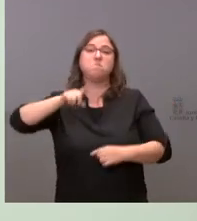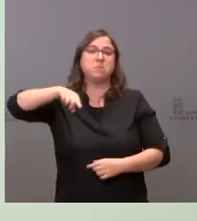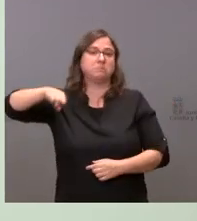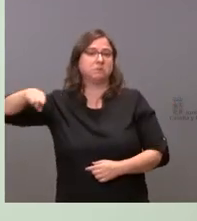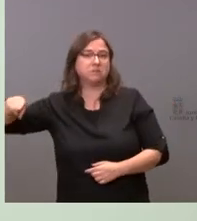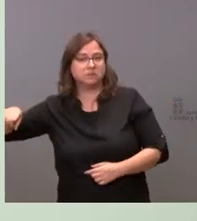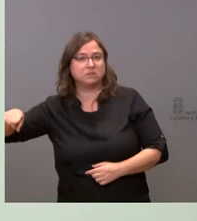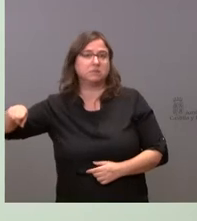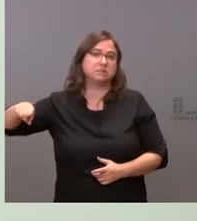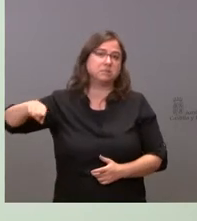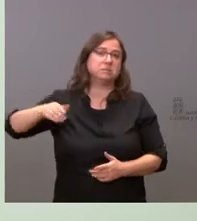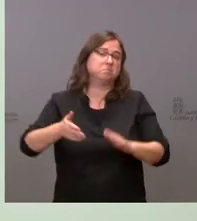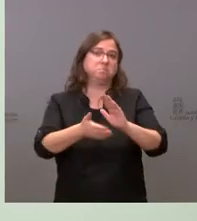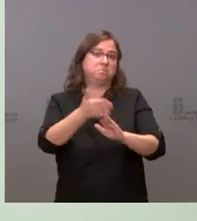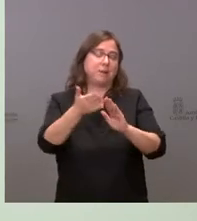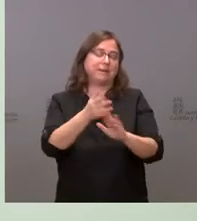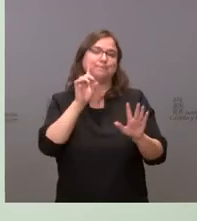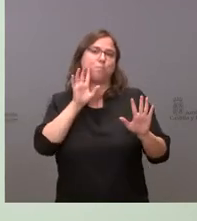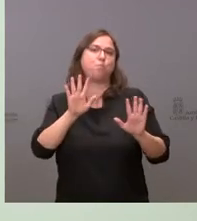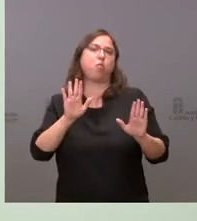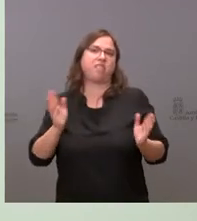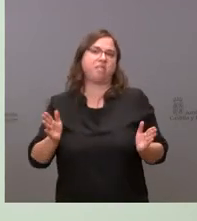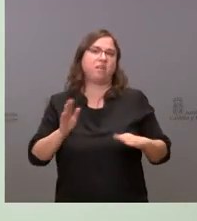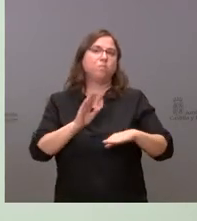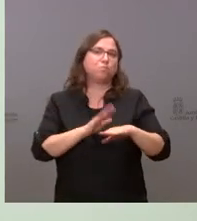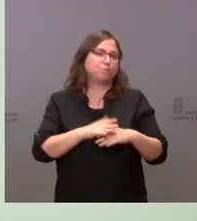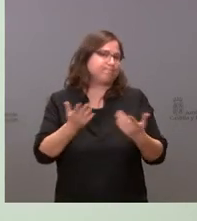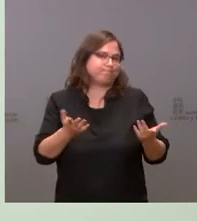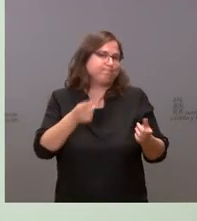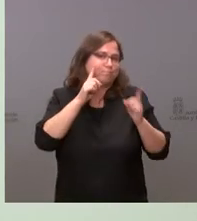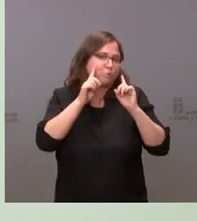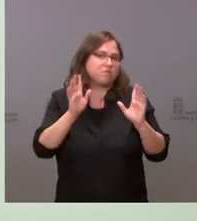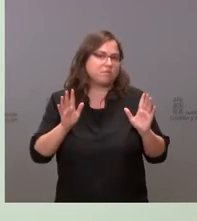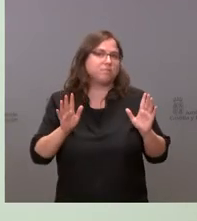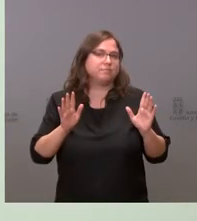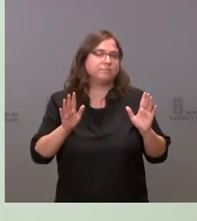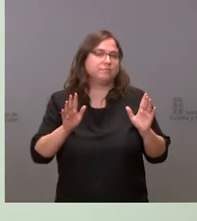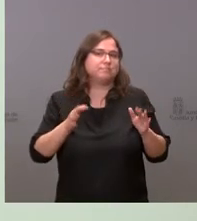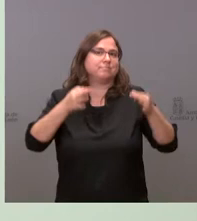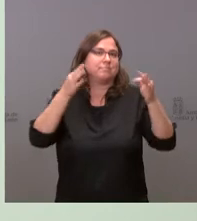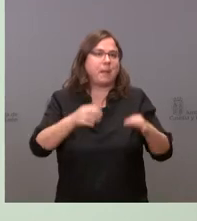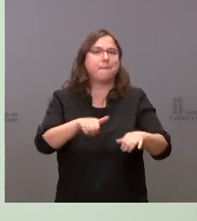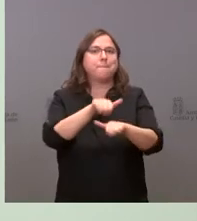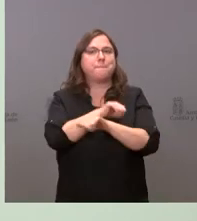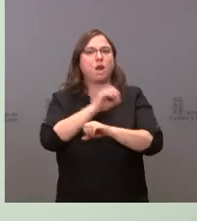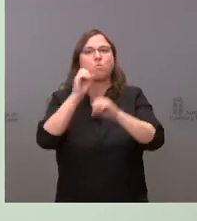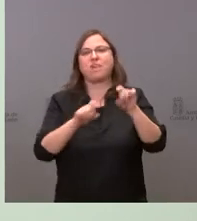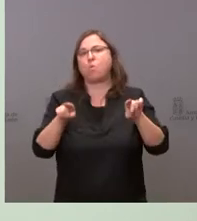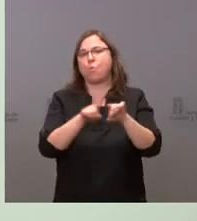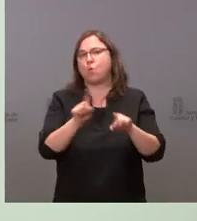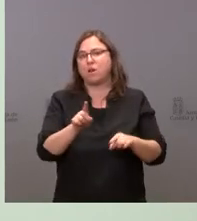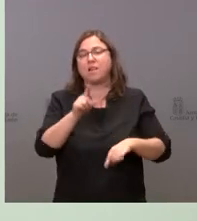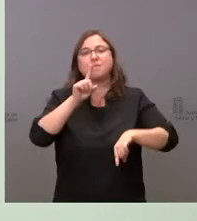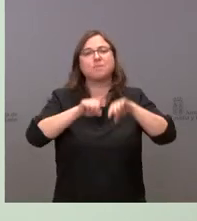ya anticipaba que había que ser prudentes, pues no estará en el mismo porcentaje. Lo que